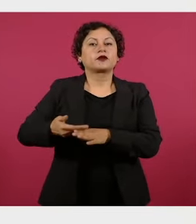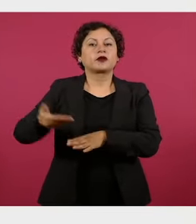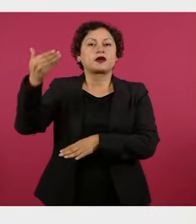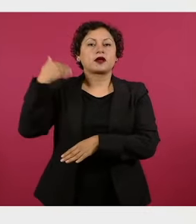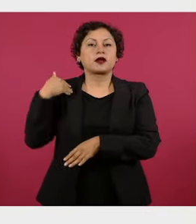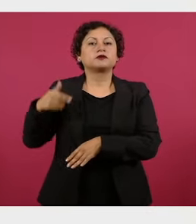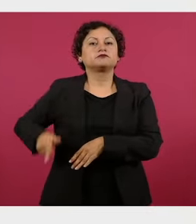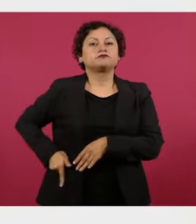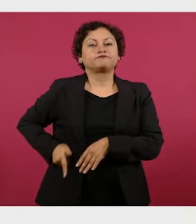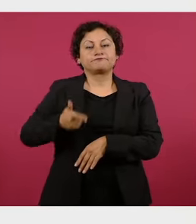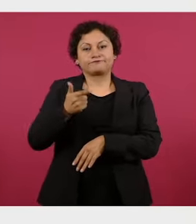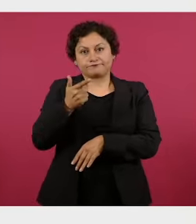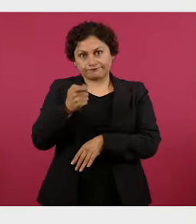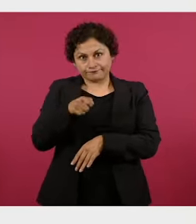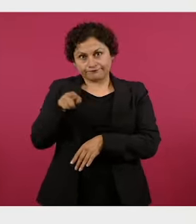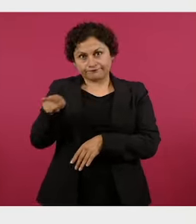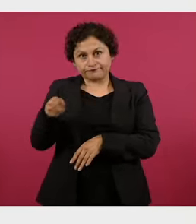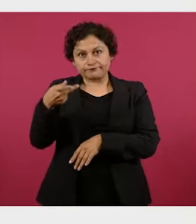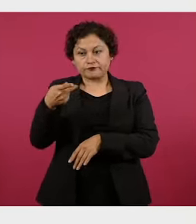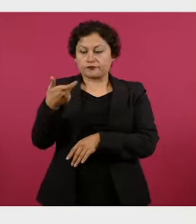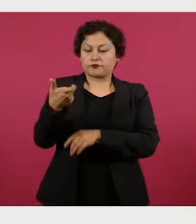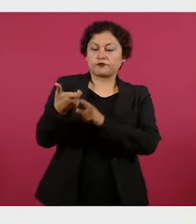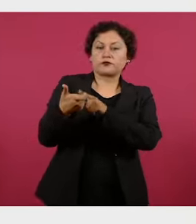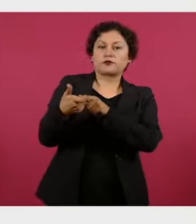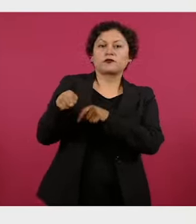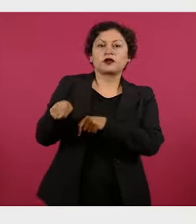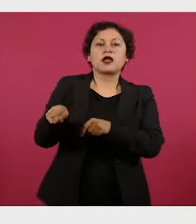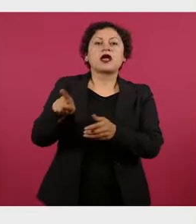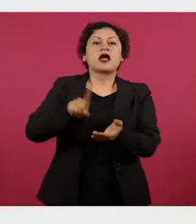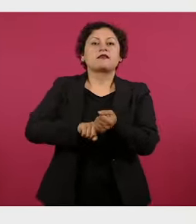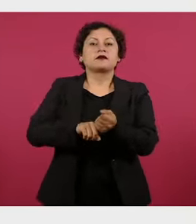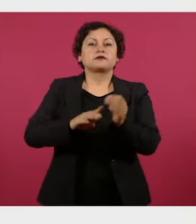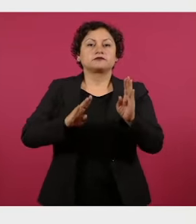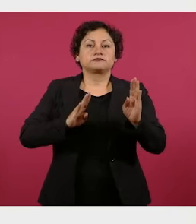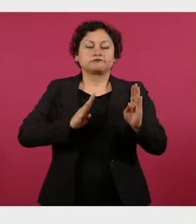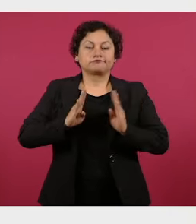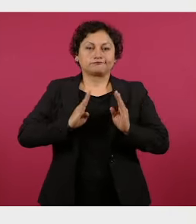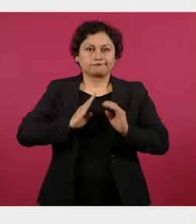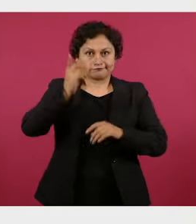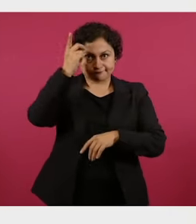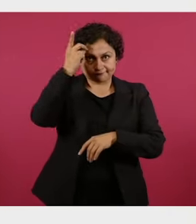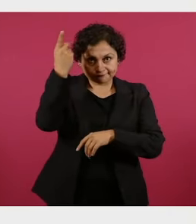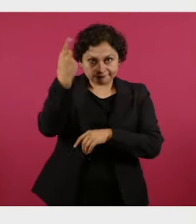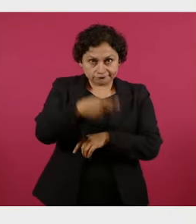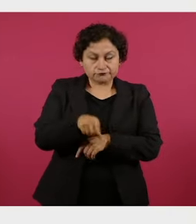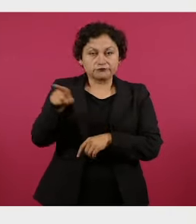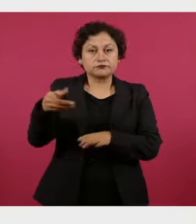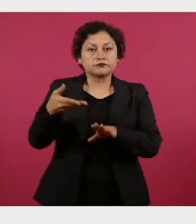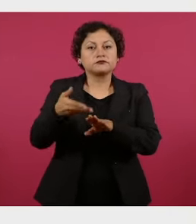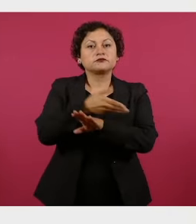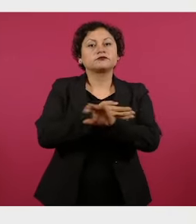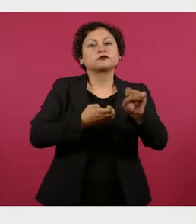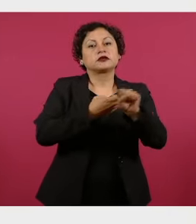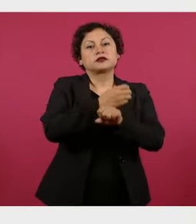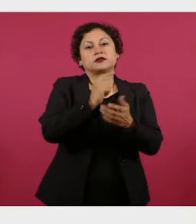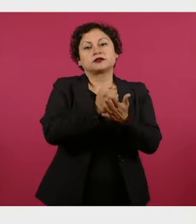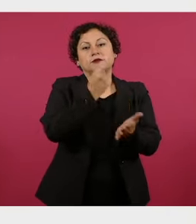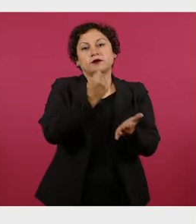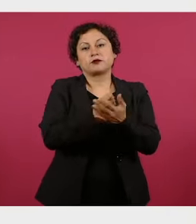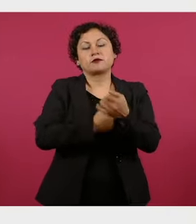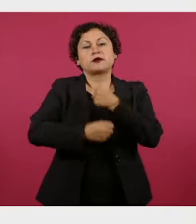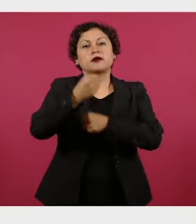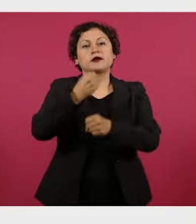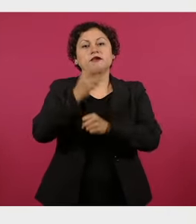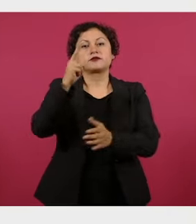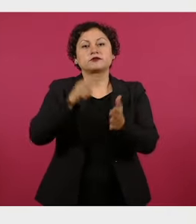fuego de uso exclusivo de las Fuerzas Armadas, hechos ocurridos en Ciudad Madero, Tamaulipas, en el 2015. De acuerdo